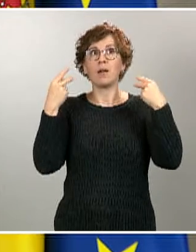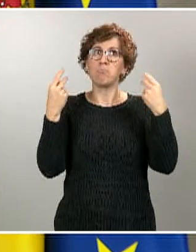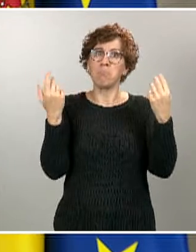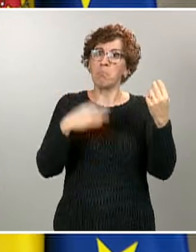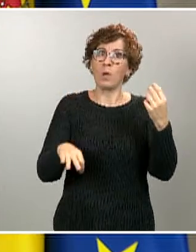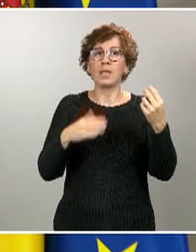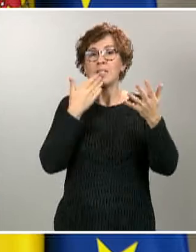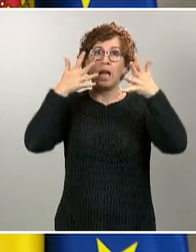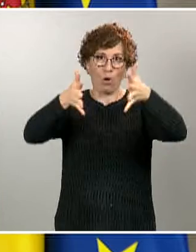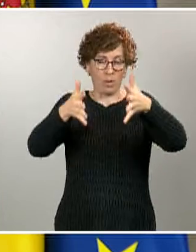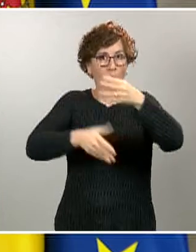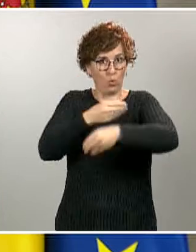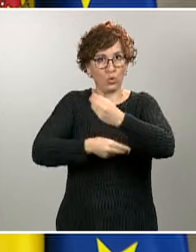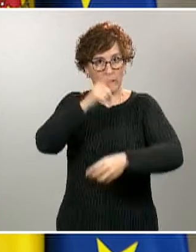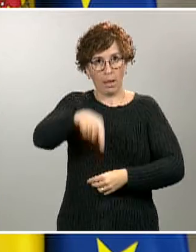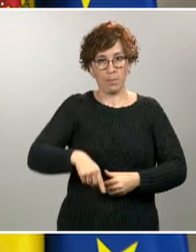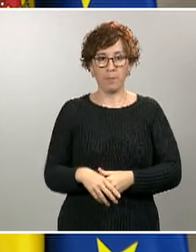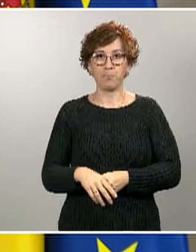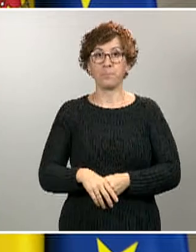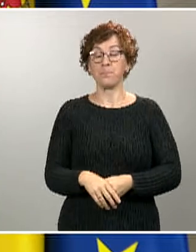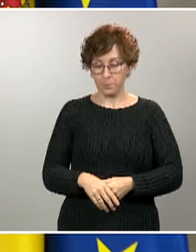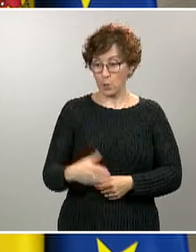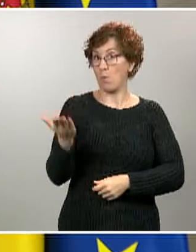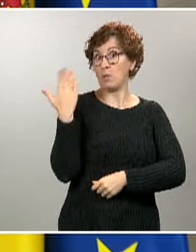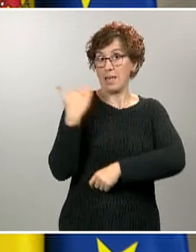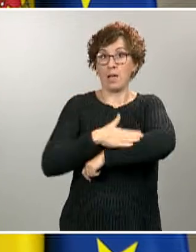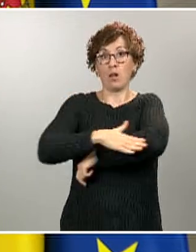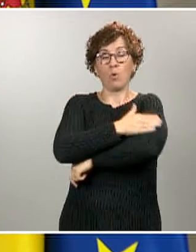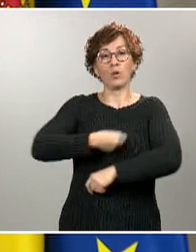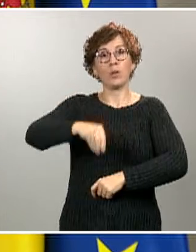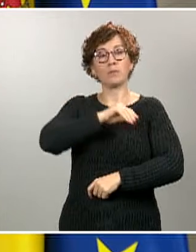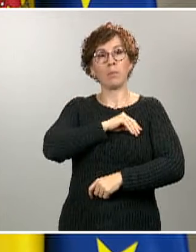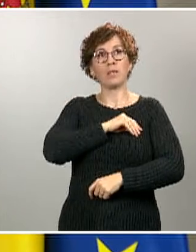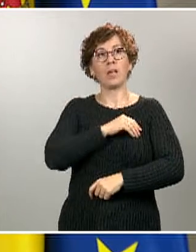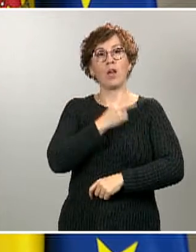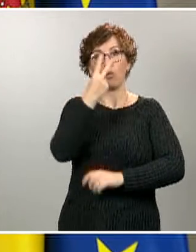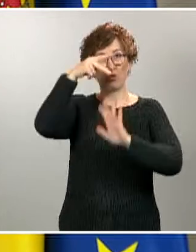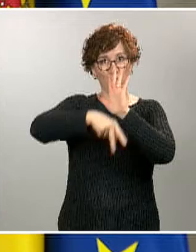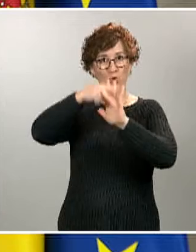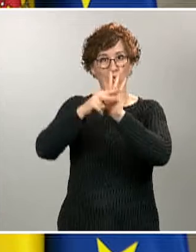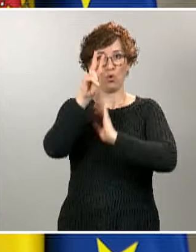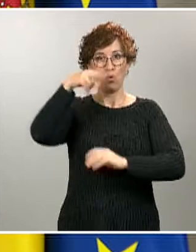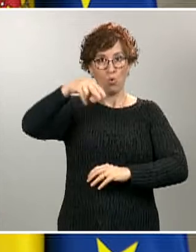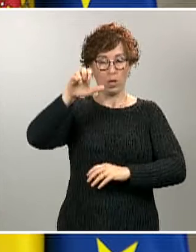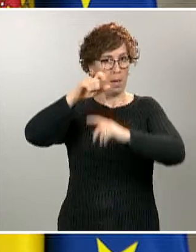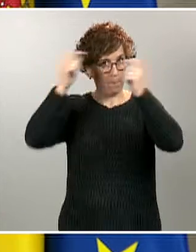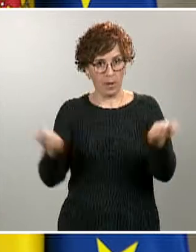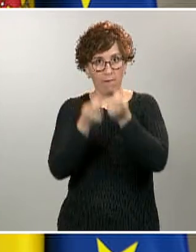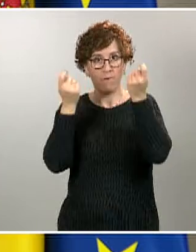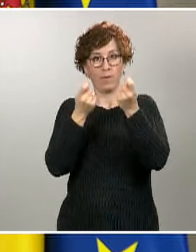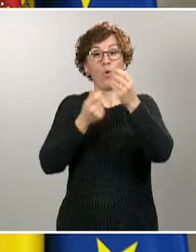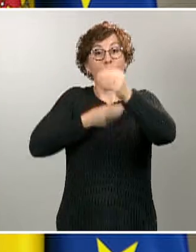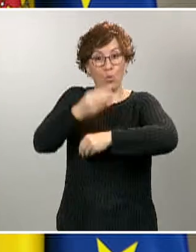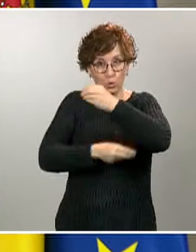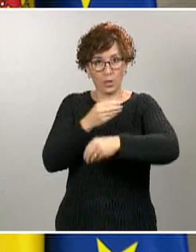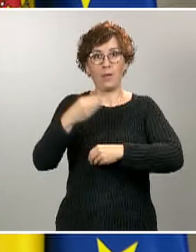España, ayer mismo, publicó dos normas UNE, regulando este tipo nuevo de mascarilla, es mascarilla